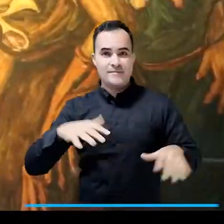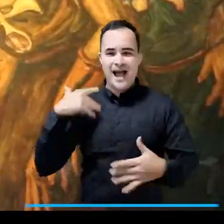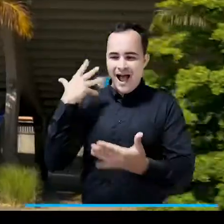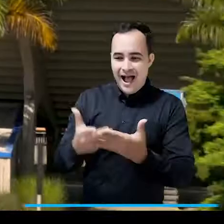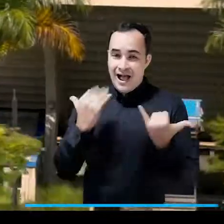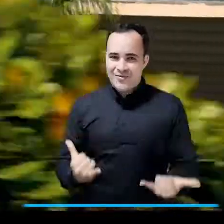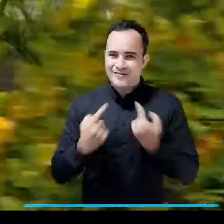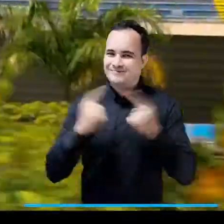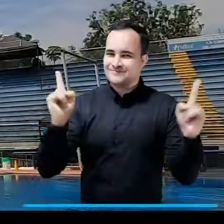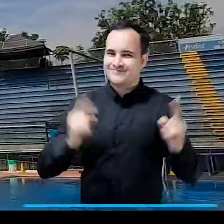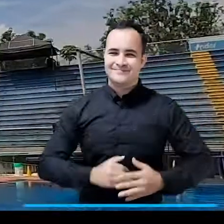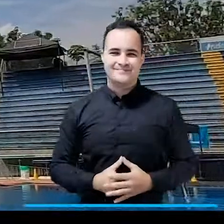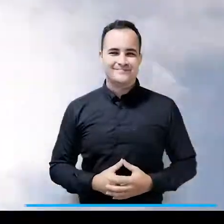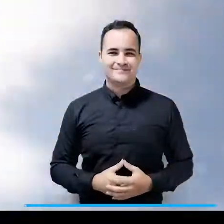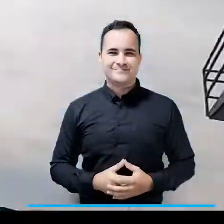historia para contar.